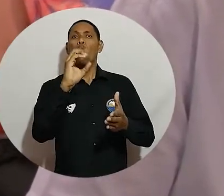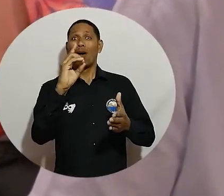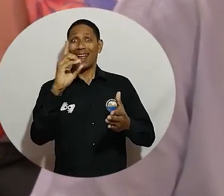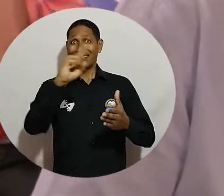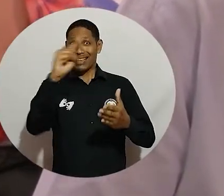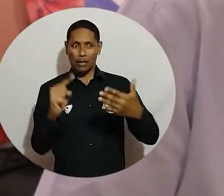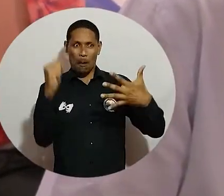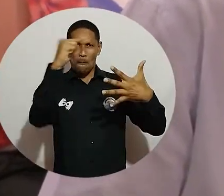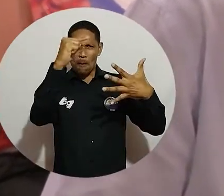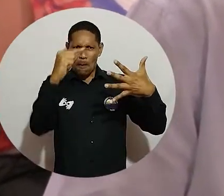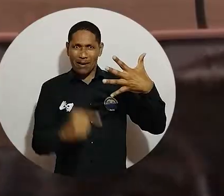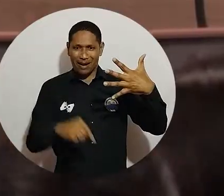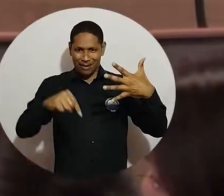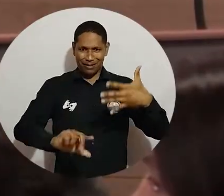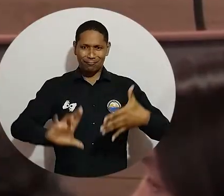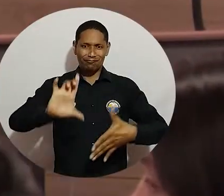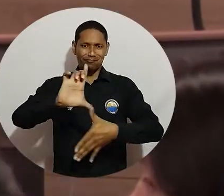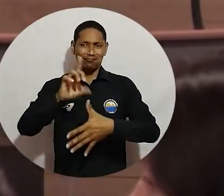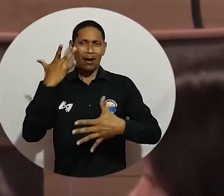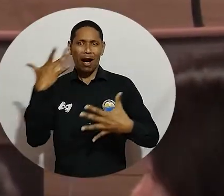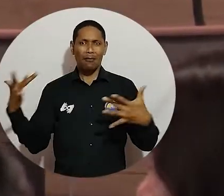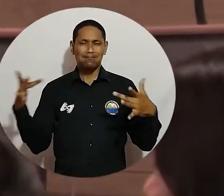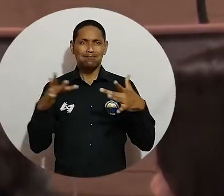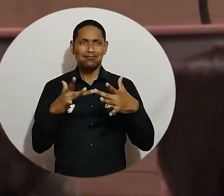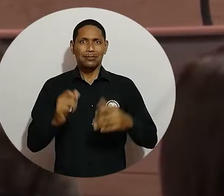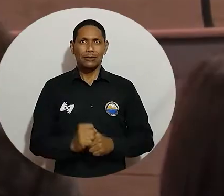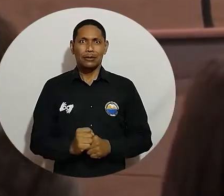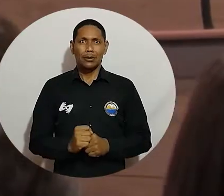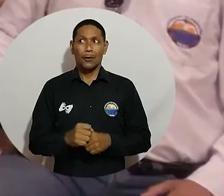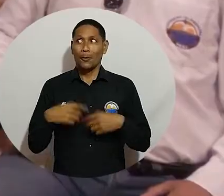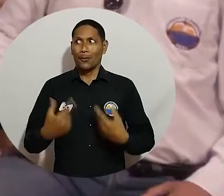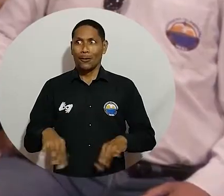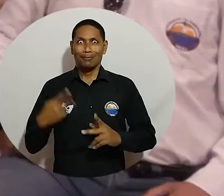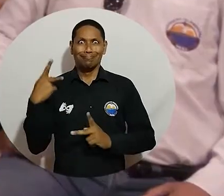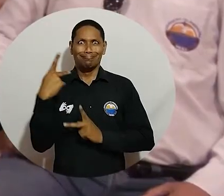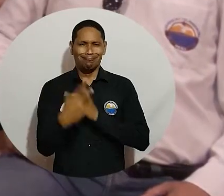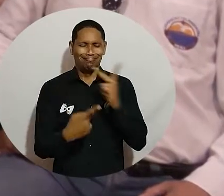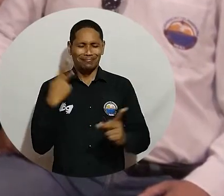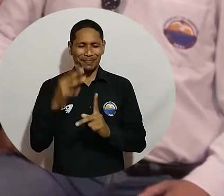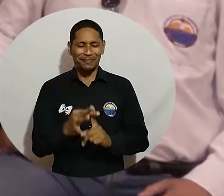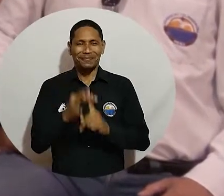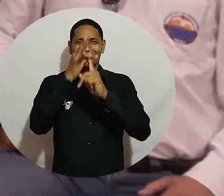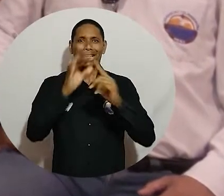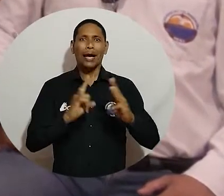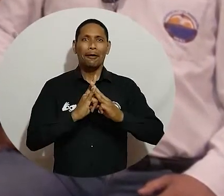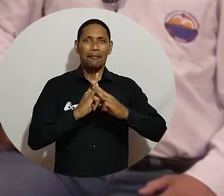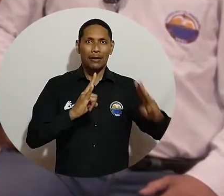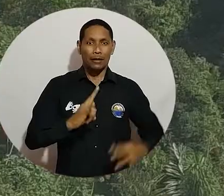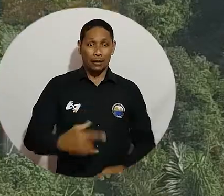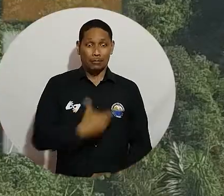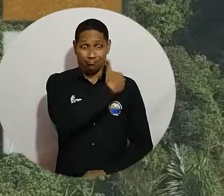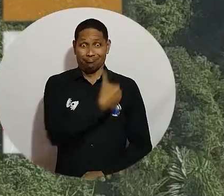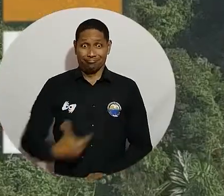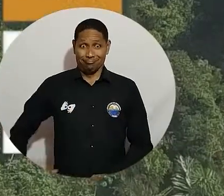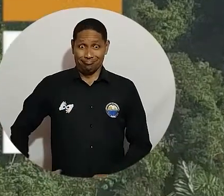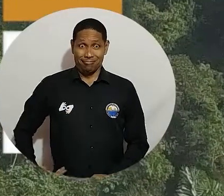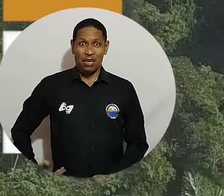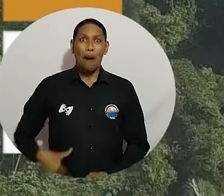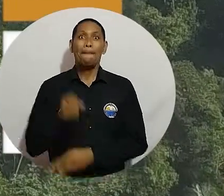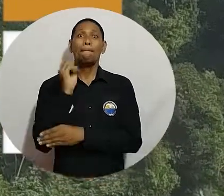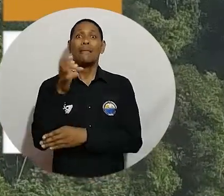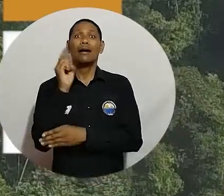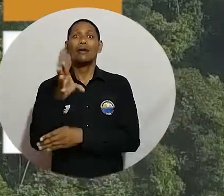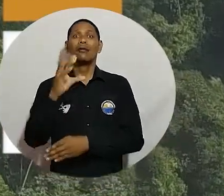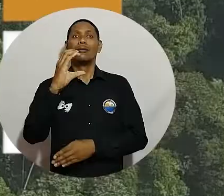CAF, Sergio Díaz Granados Guida, quien frente a la comunidad universitaria abordó la Agenda 2030 de los Objetivos de Desarrollo